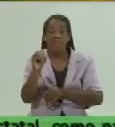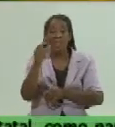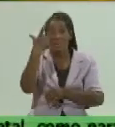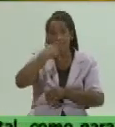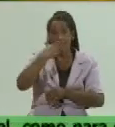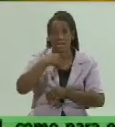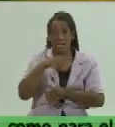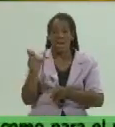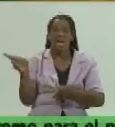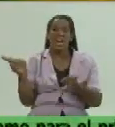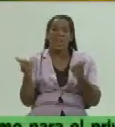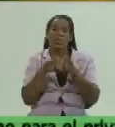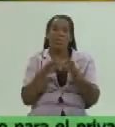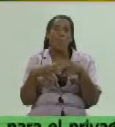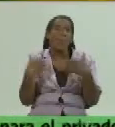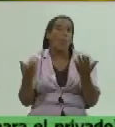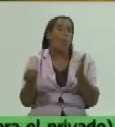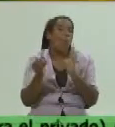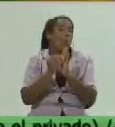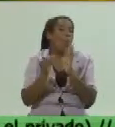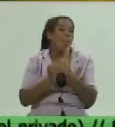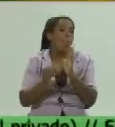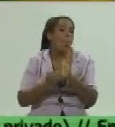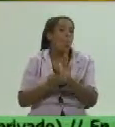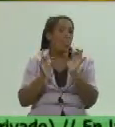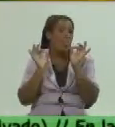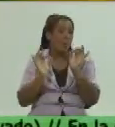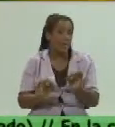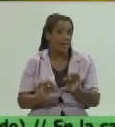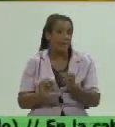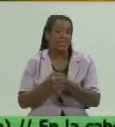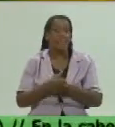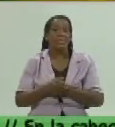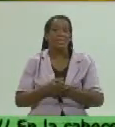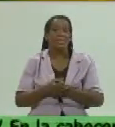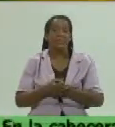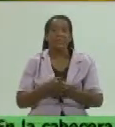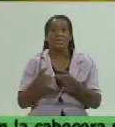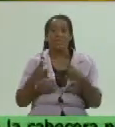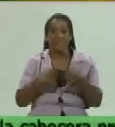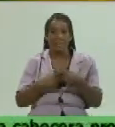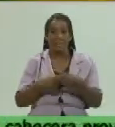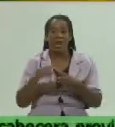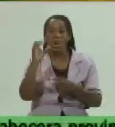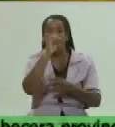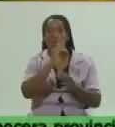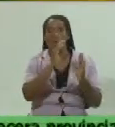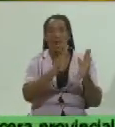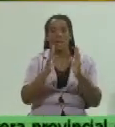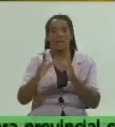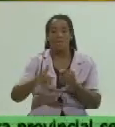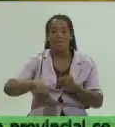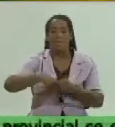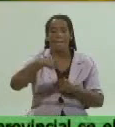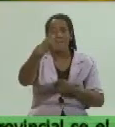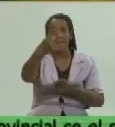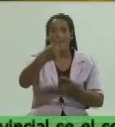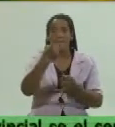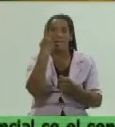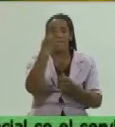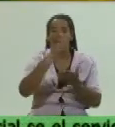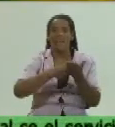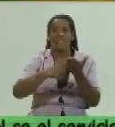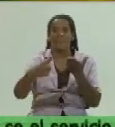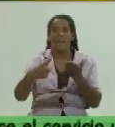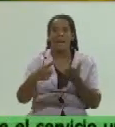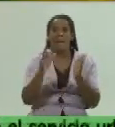de cómo marcha la implementación y estamos organizando para la primera semana del mes de mayo dar una información